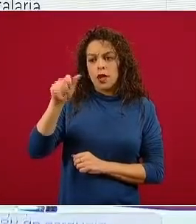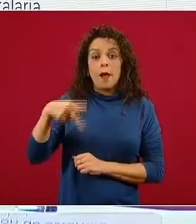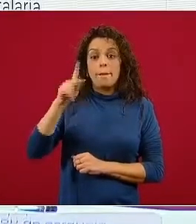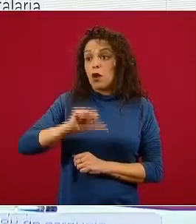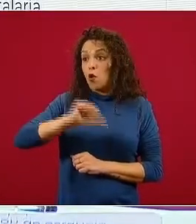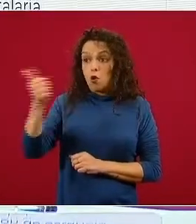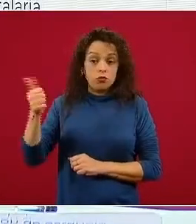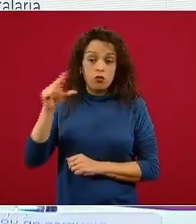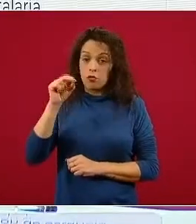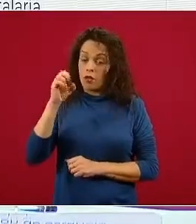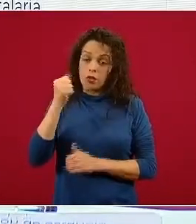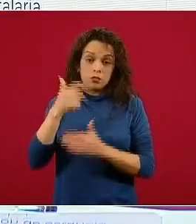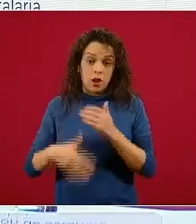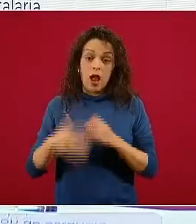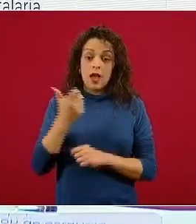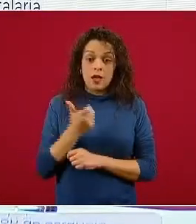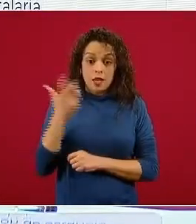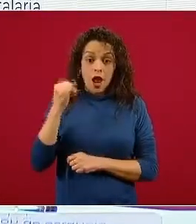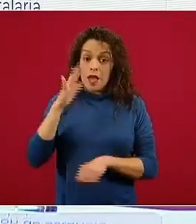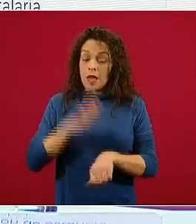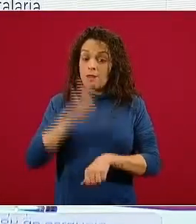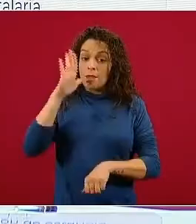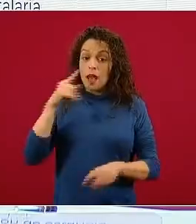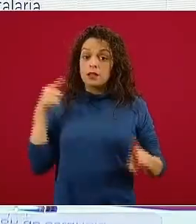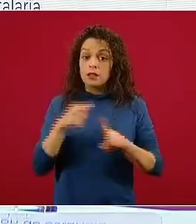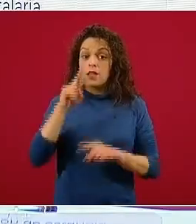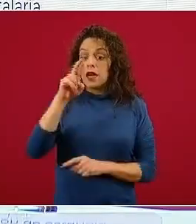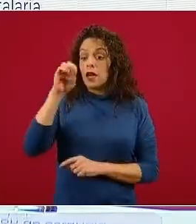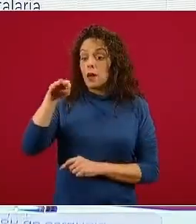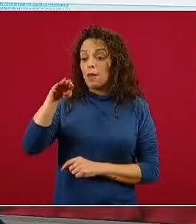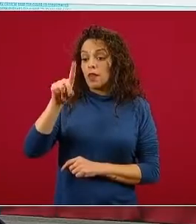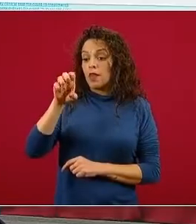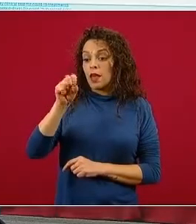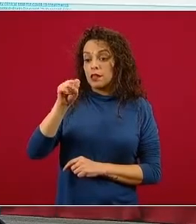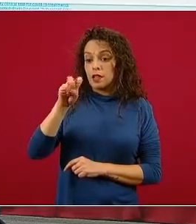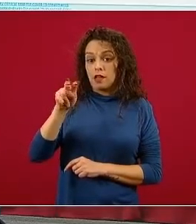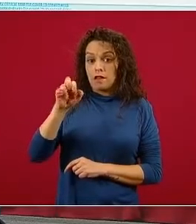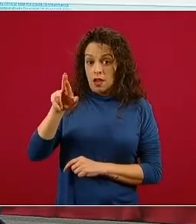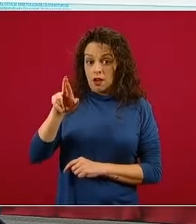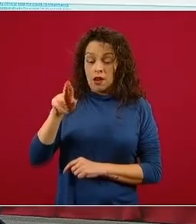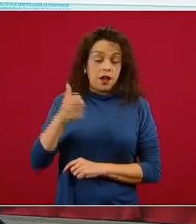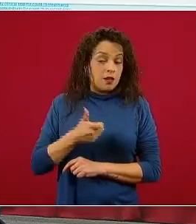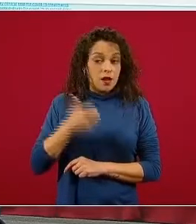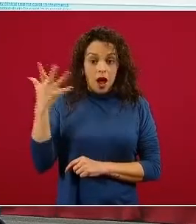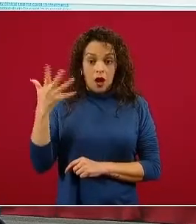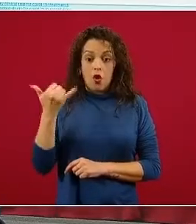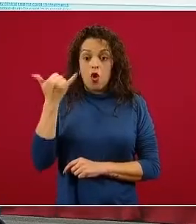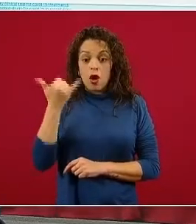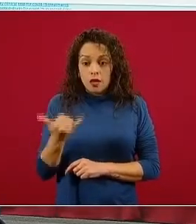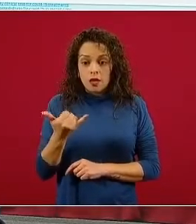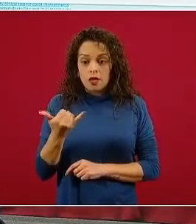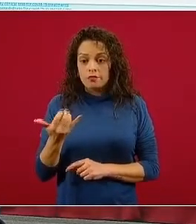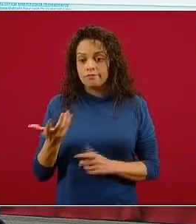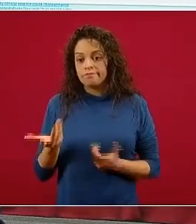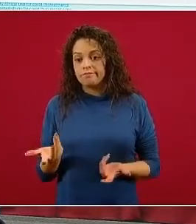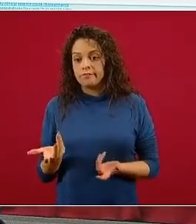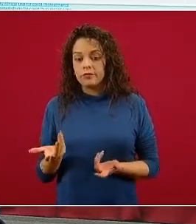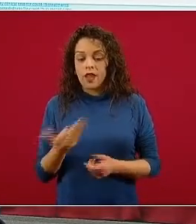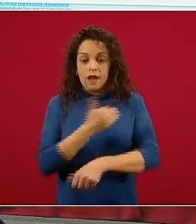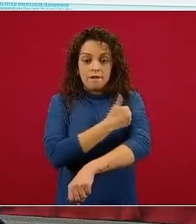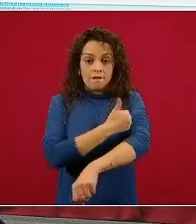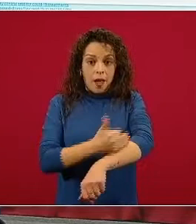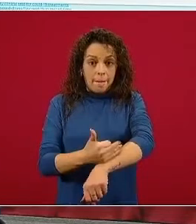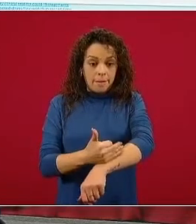son caros, en especial Remdesivir es muy caro y ha sido muy inadecuado que a las